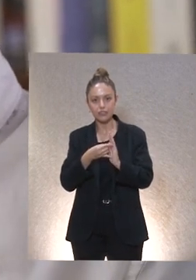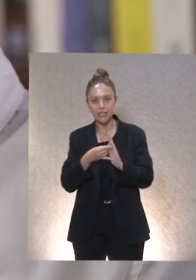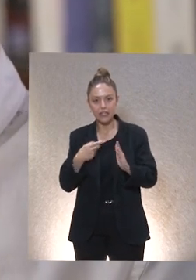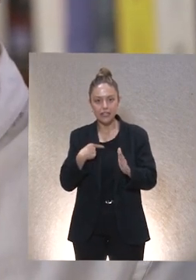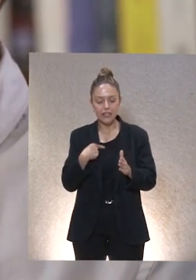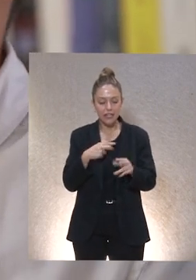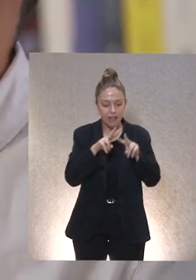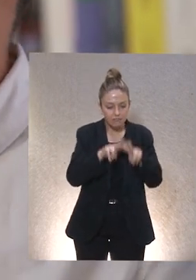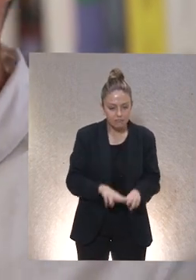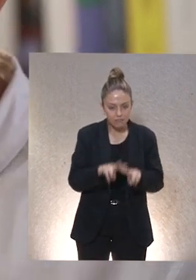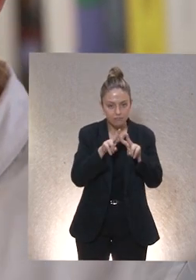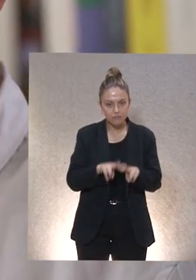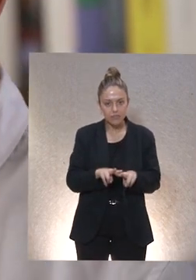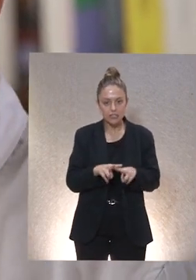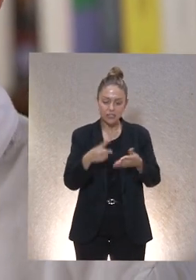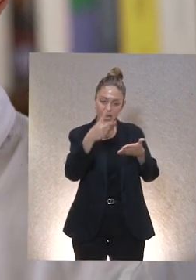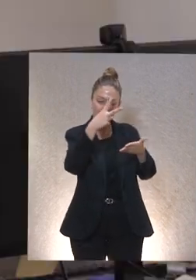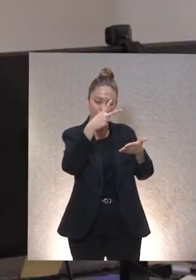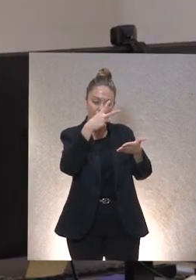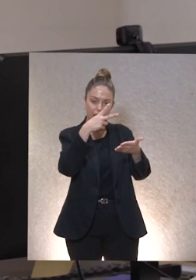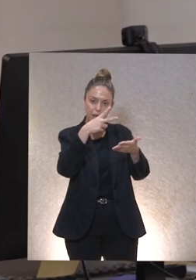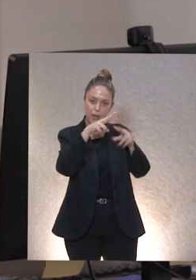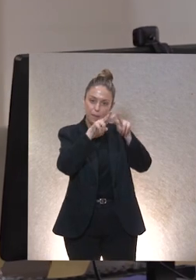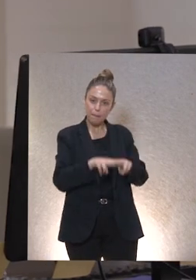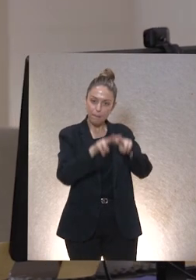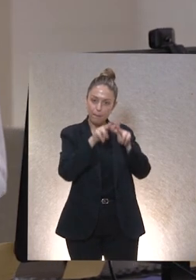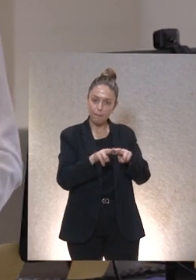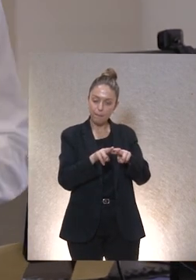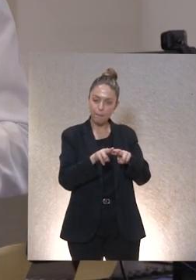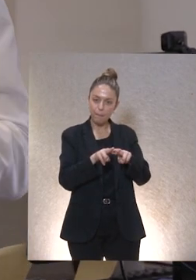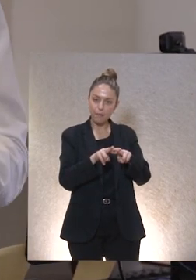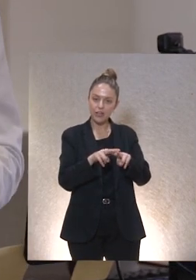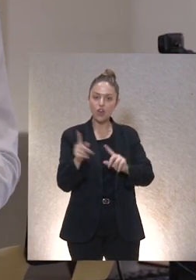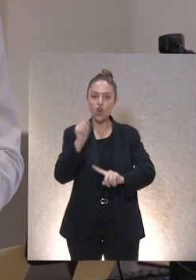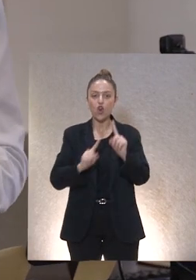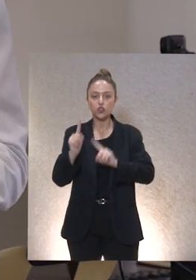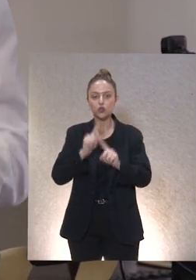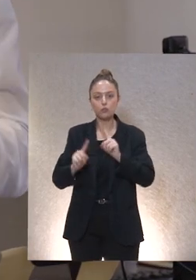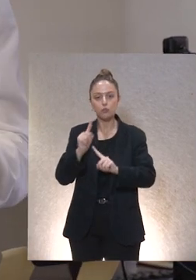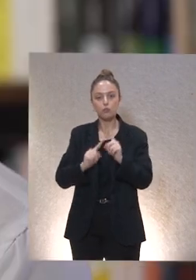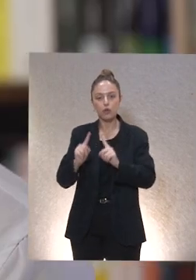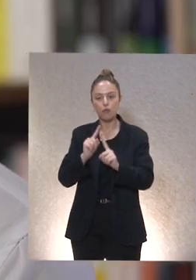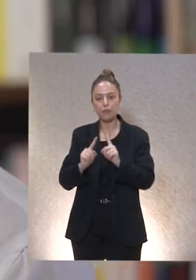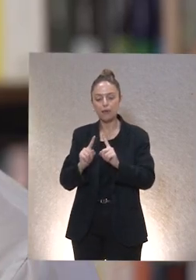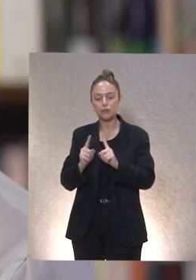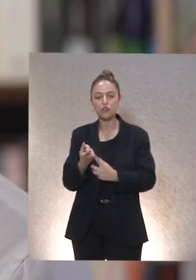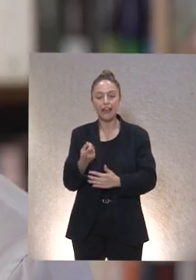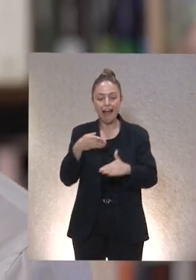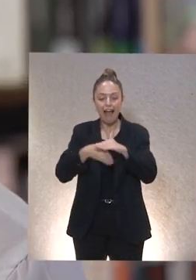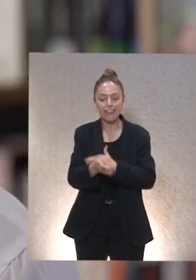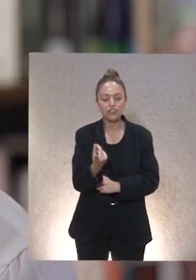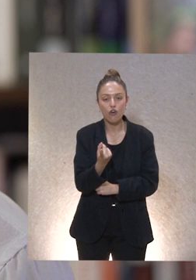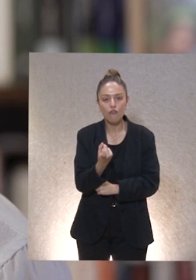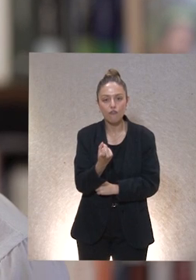la lectura biométrica de una persona. por último, los problemas relacionados con la falta de acceso al uso